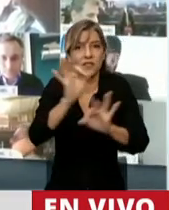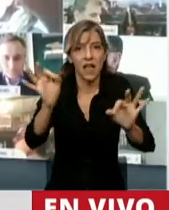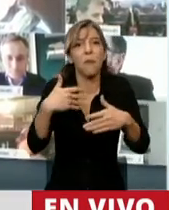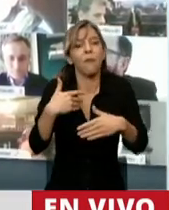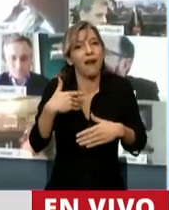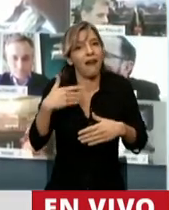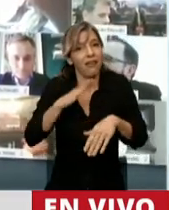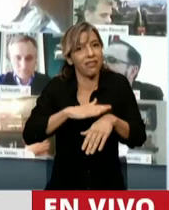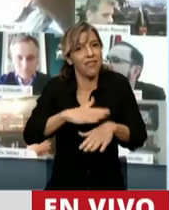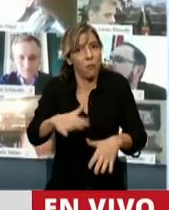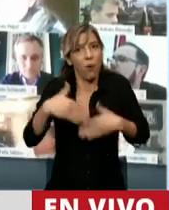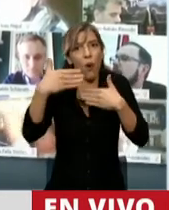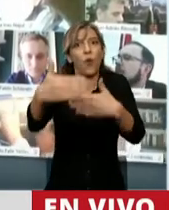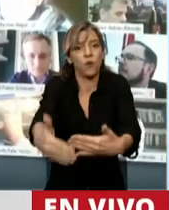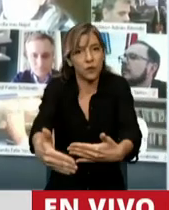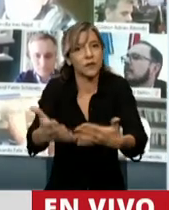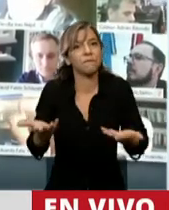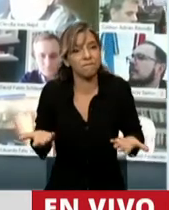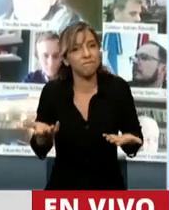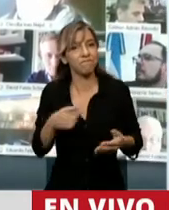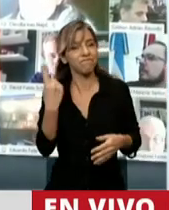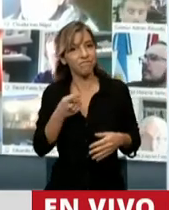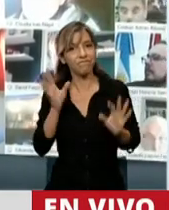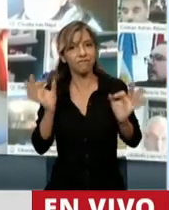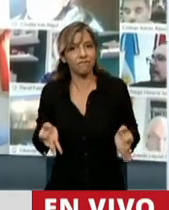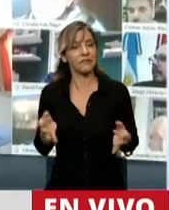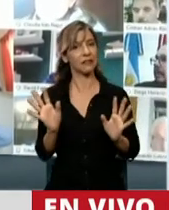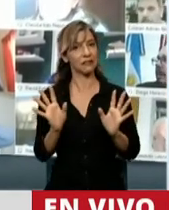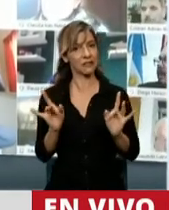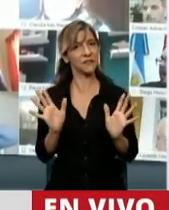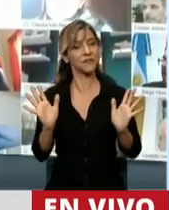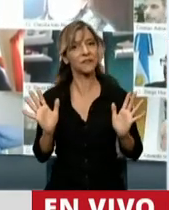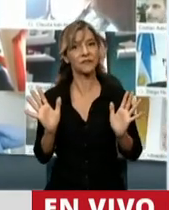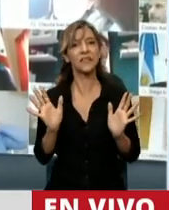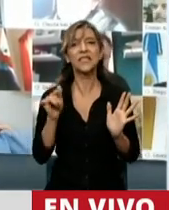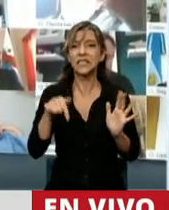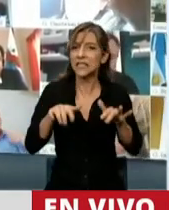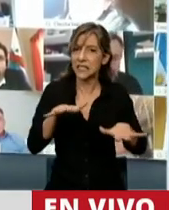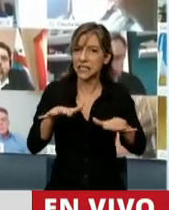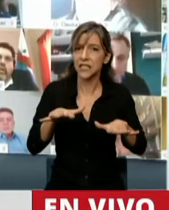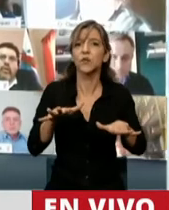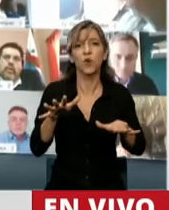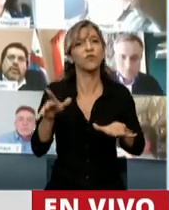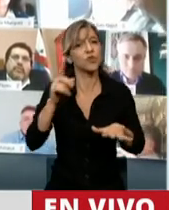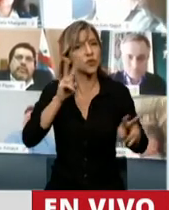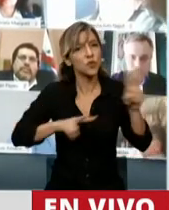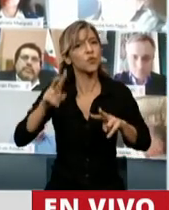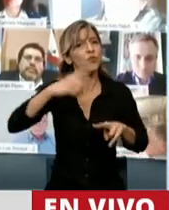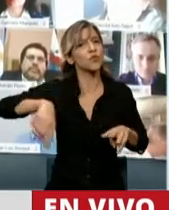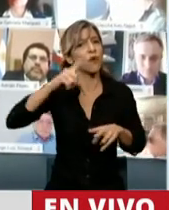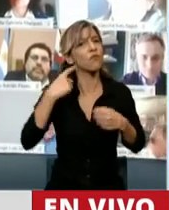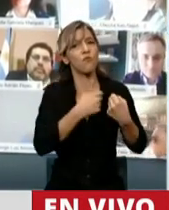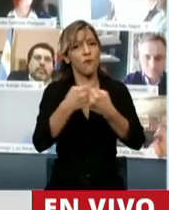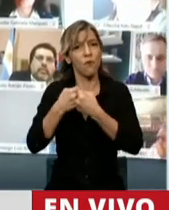procesos que no son queribles para ninguno, pero que realmente el proceso de concurso sea una verdadera herramienta